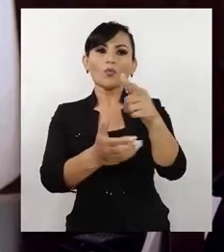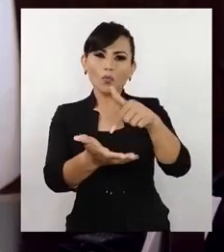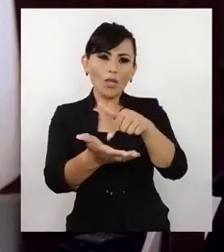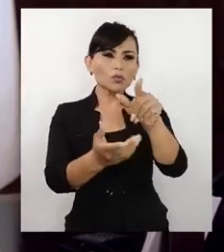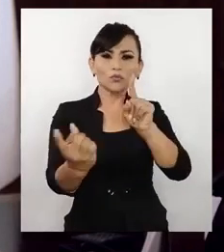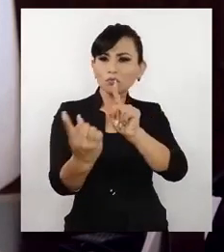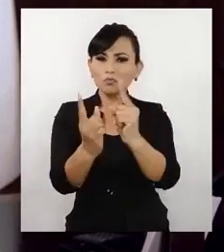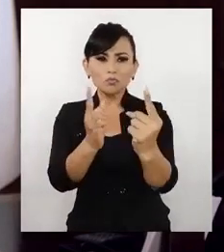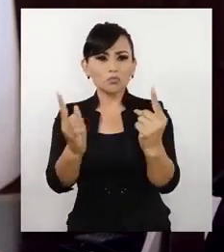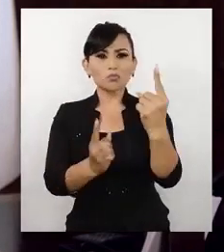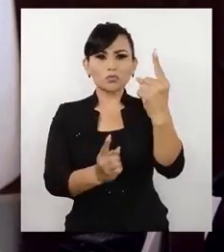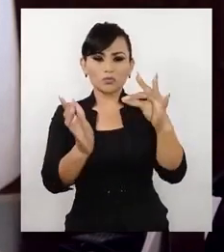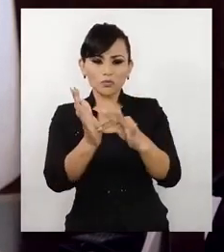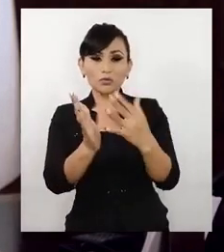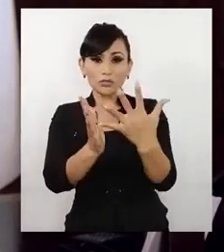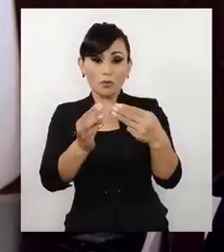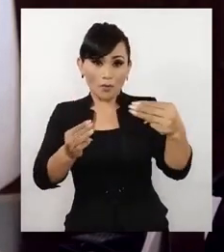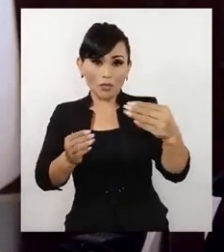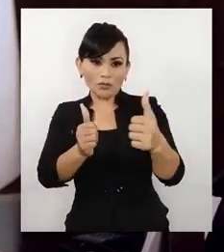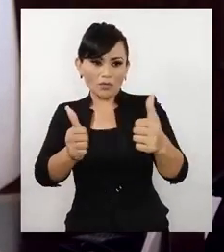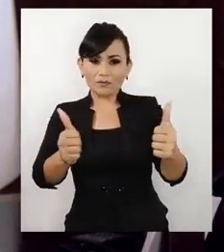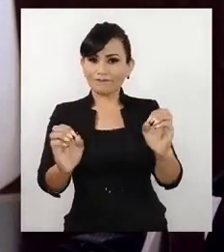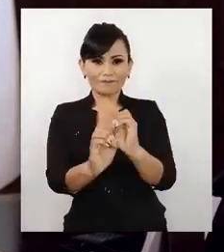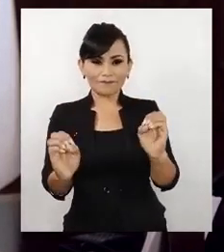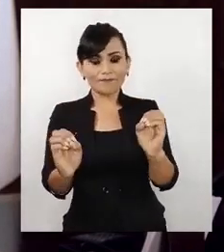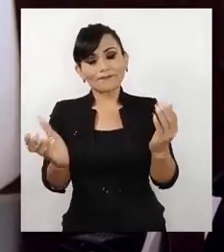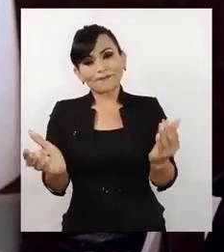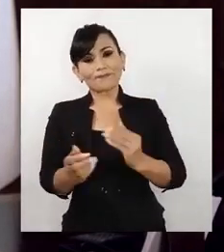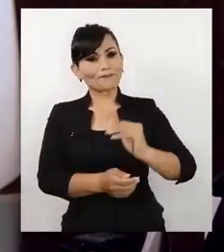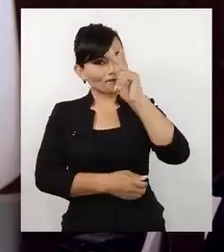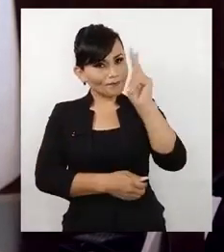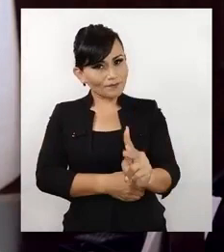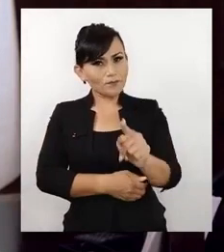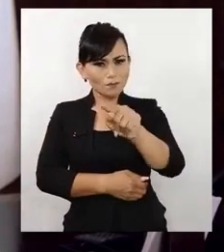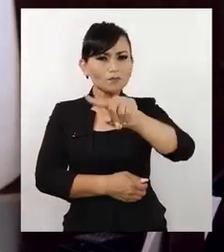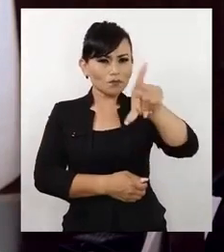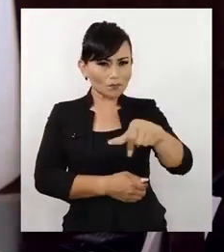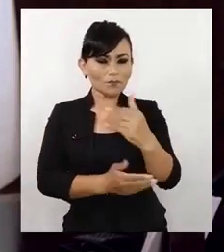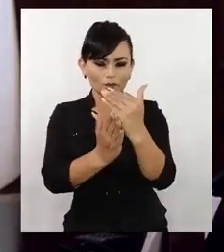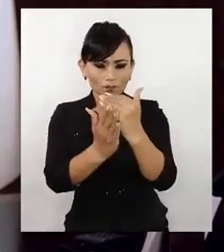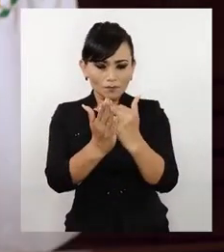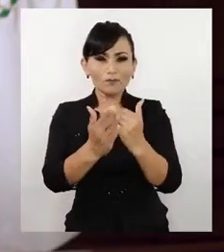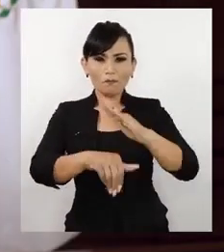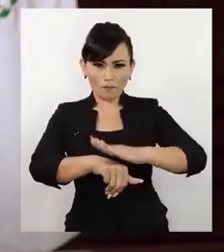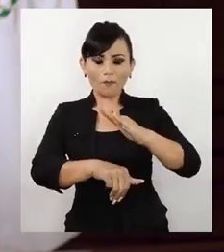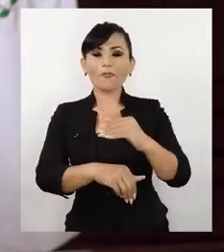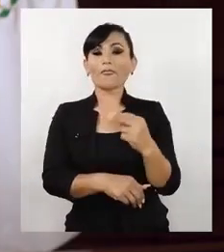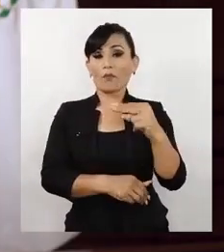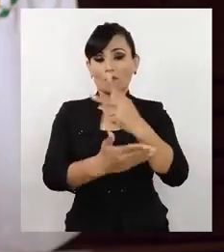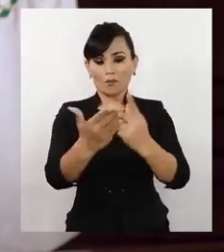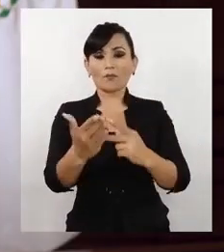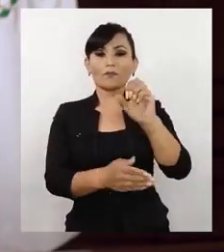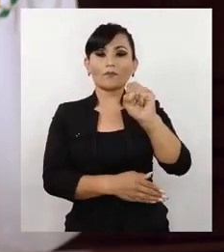donde no se cumpla la sana distancia de 1.5 metros por persona podrás